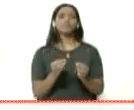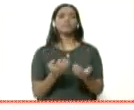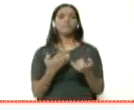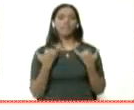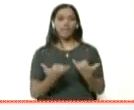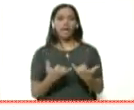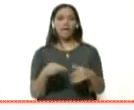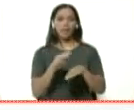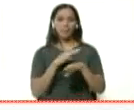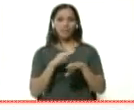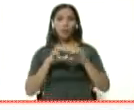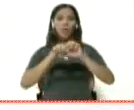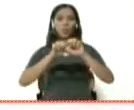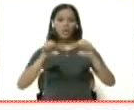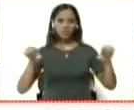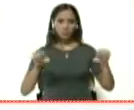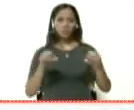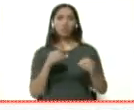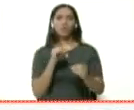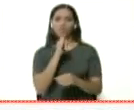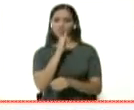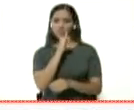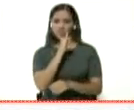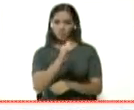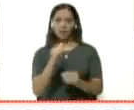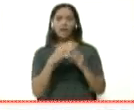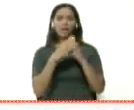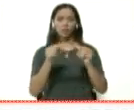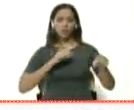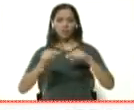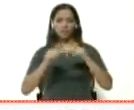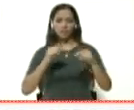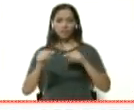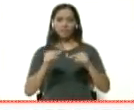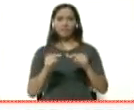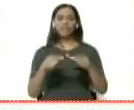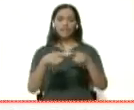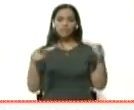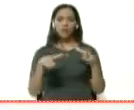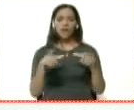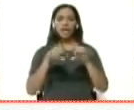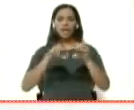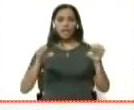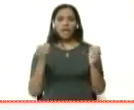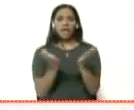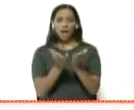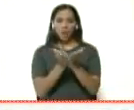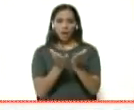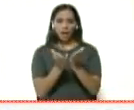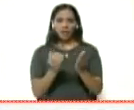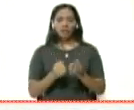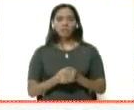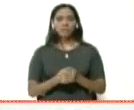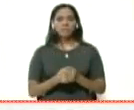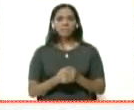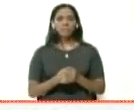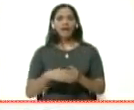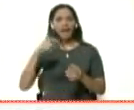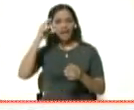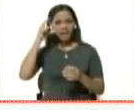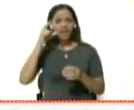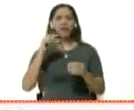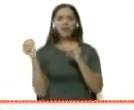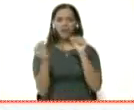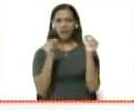el ministro de Educación lo va a informar a todos los directores, directoras de las zonas educativas y las escuelas, es decretar el día de la